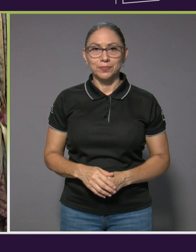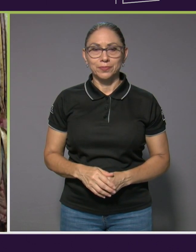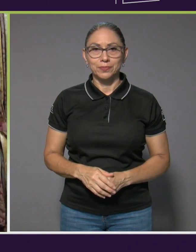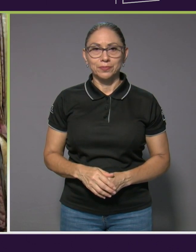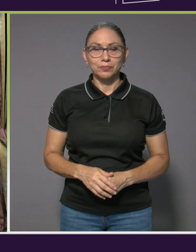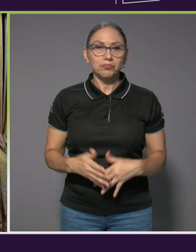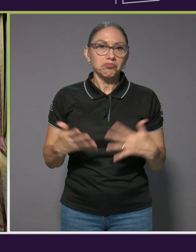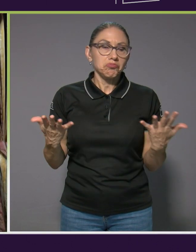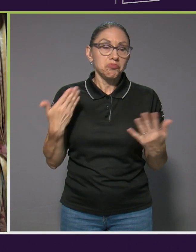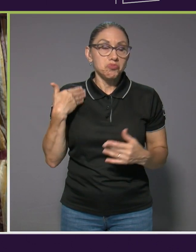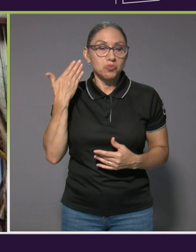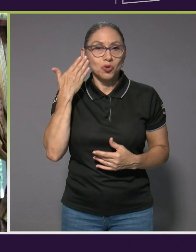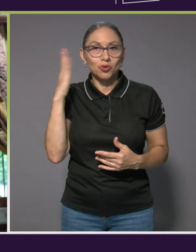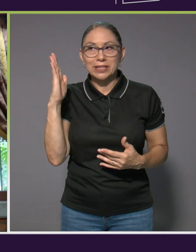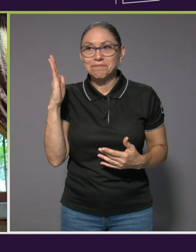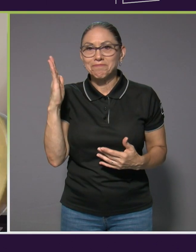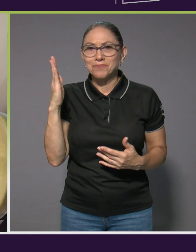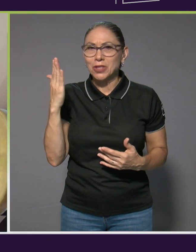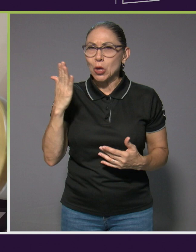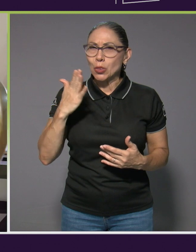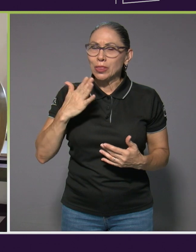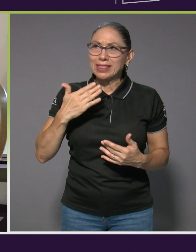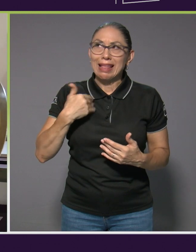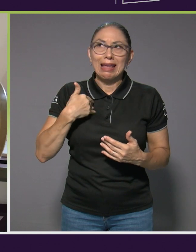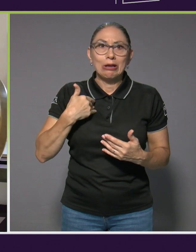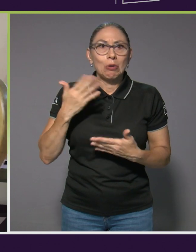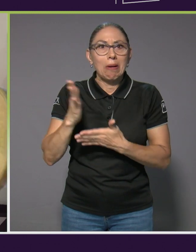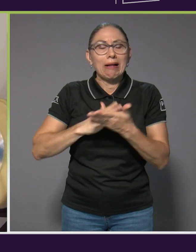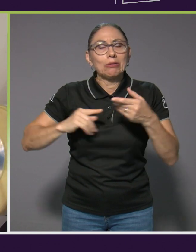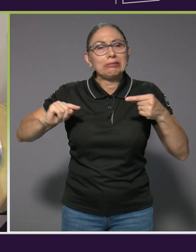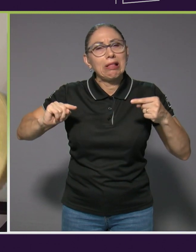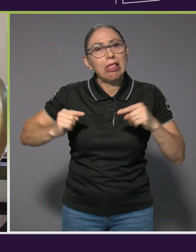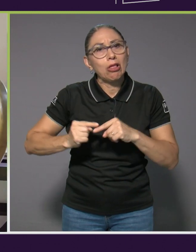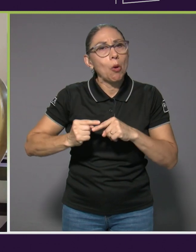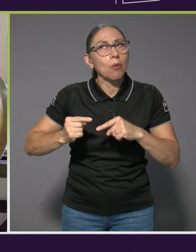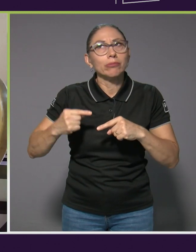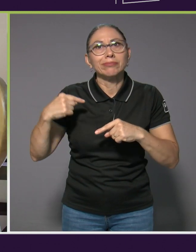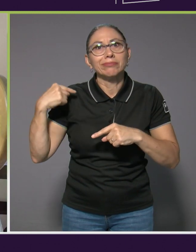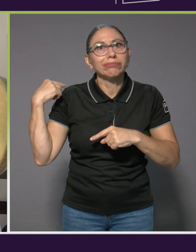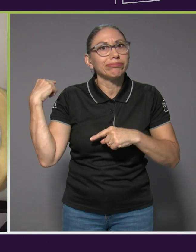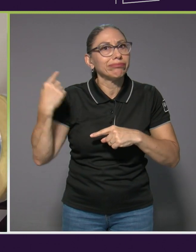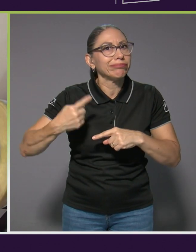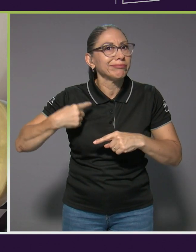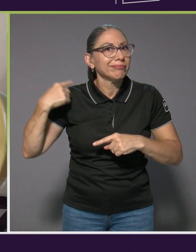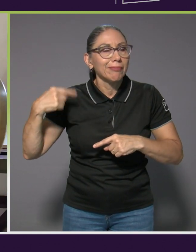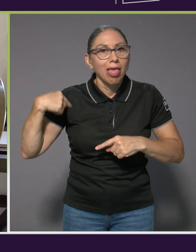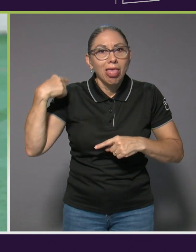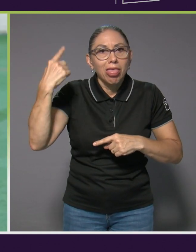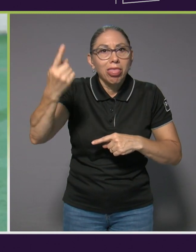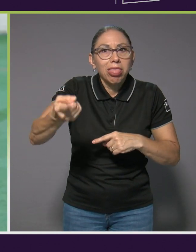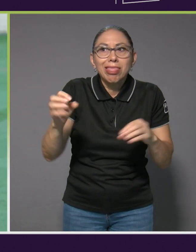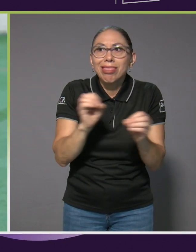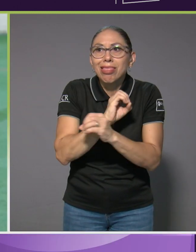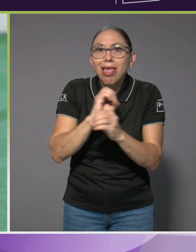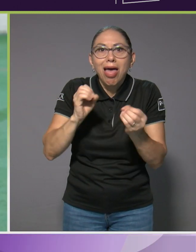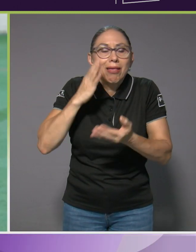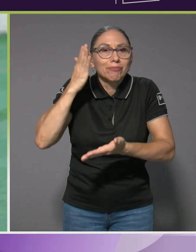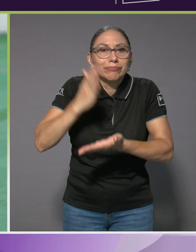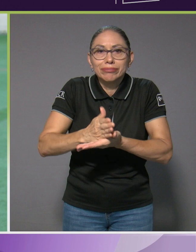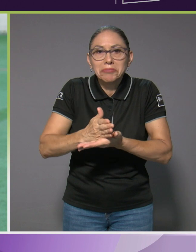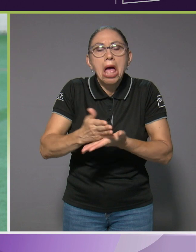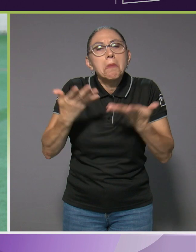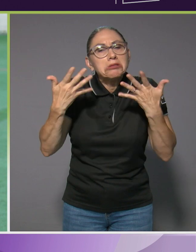Bueno, sé, tengo una lesión como infinita, que no se me quita con nada, pero bueno, la hemos estado tratando y